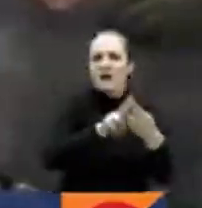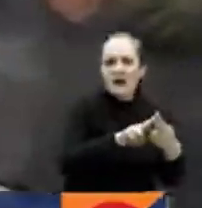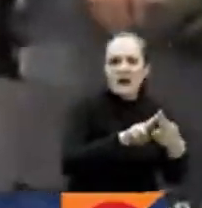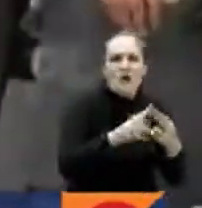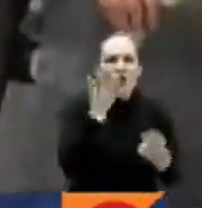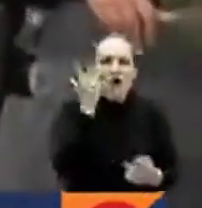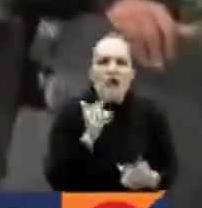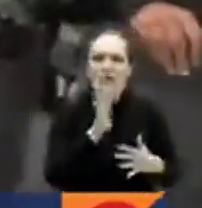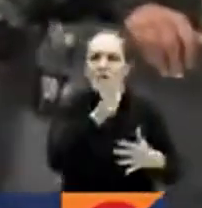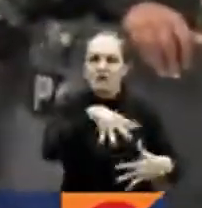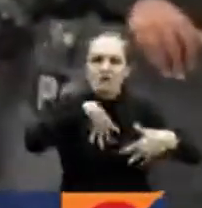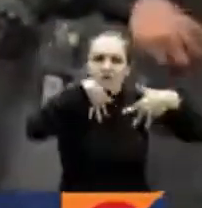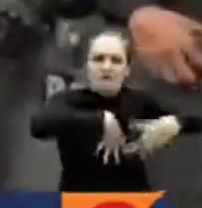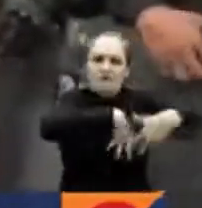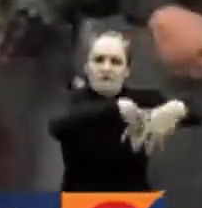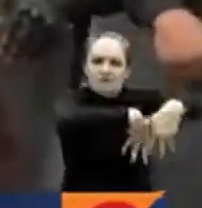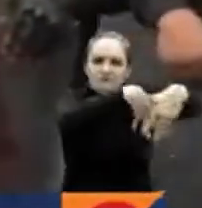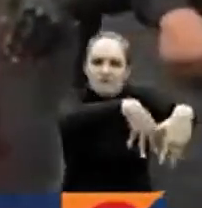peruanas.